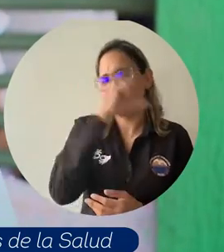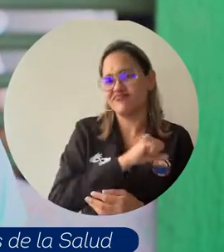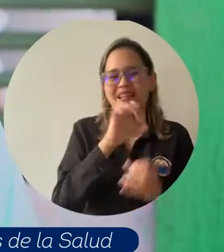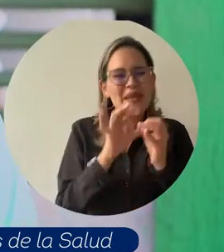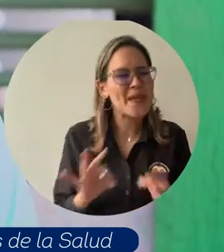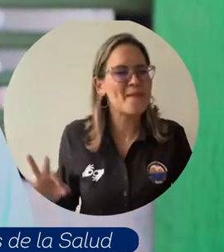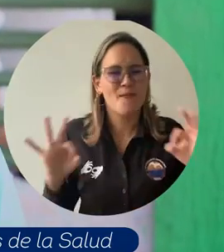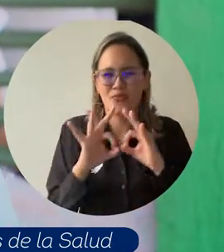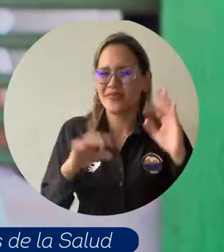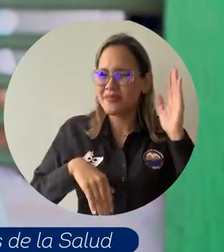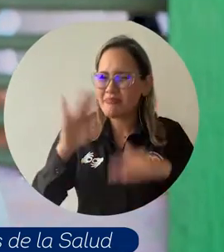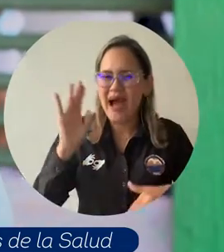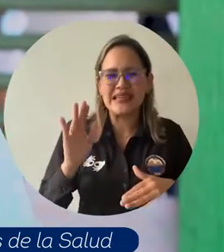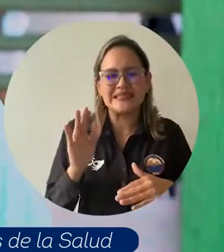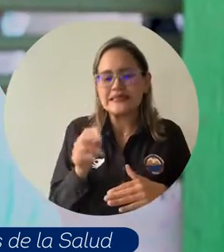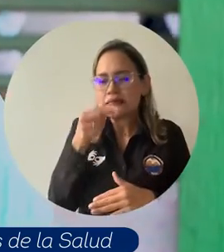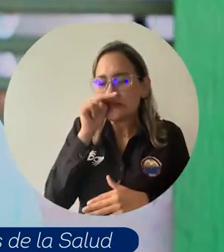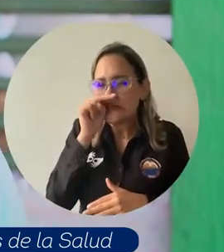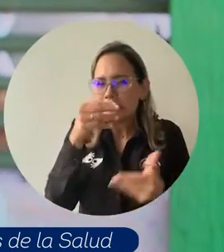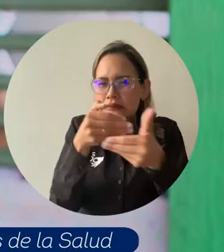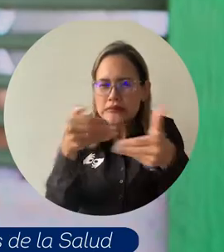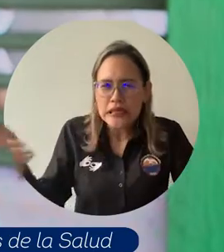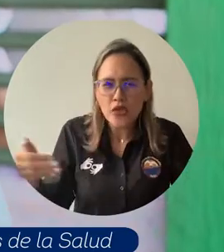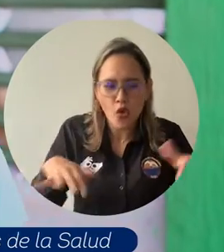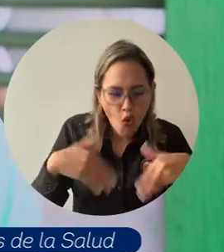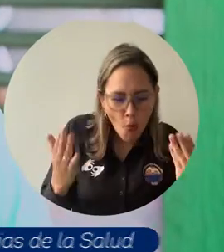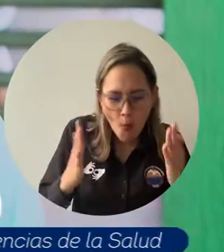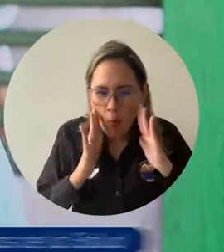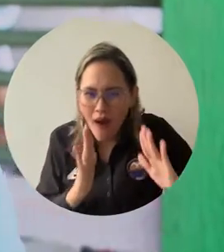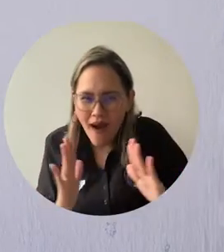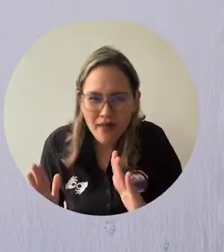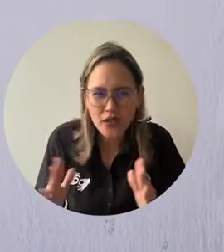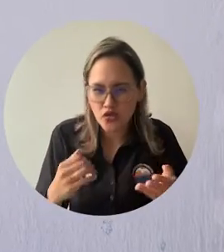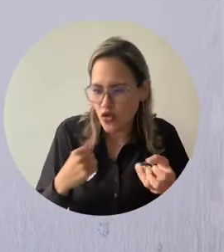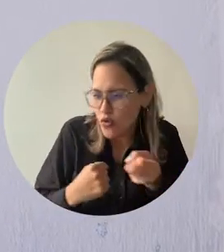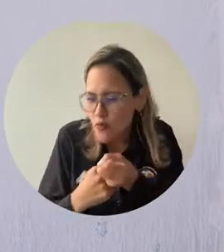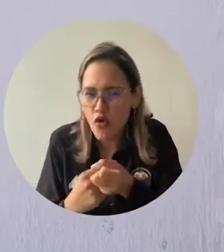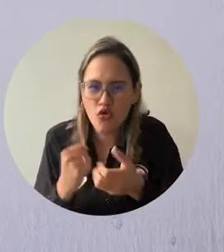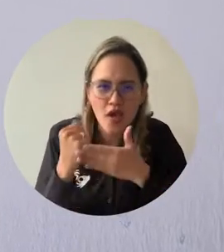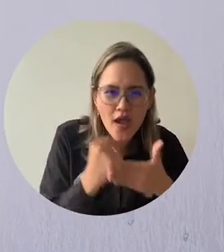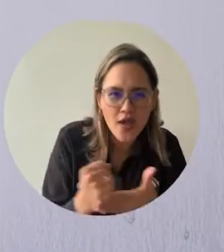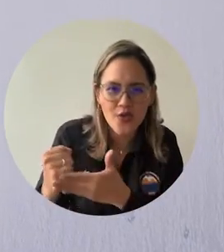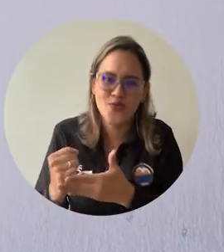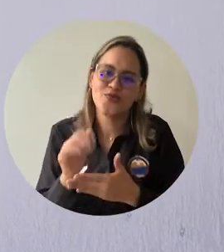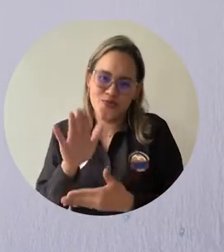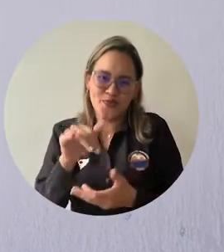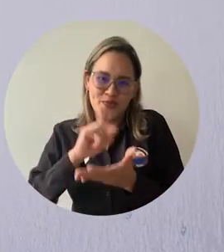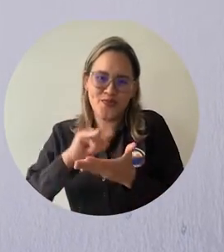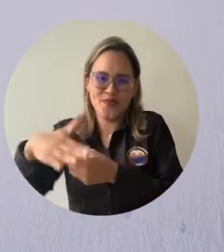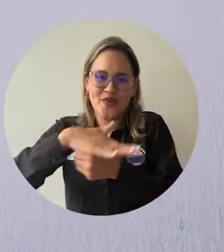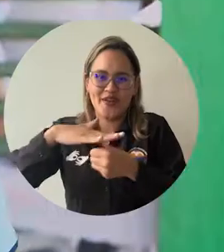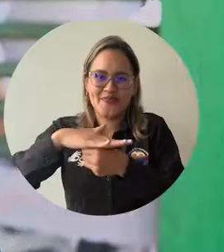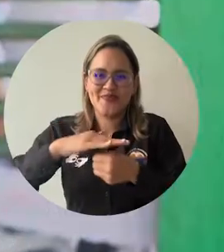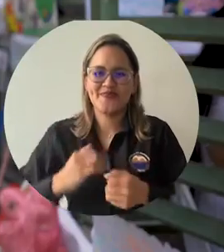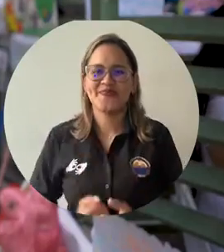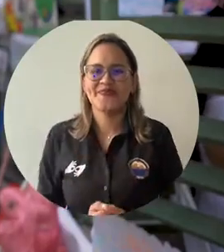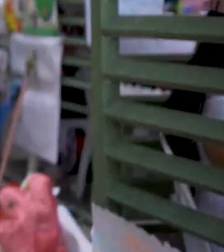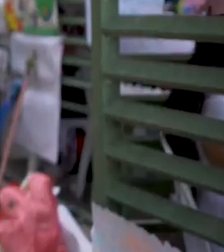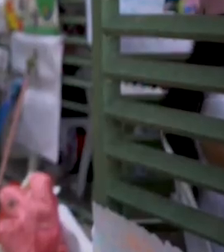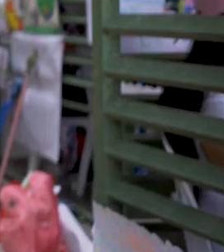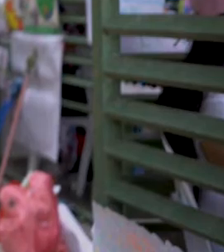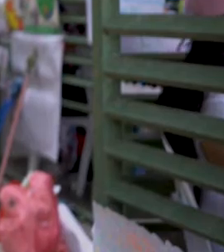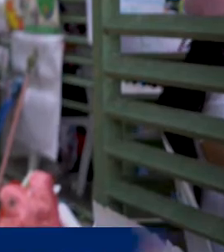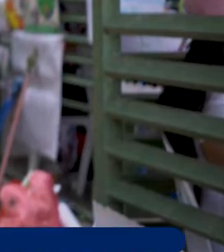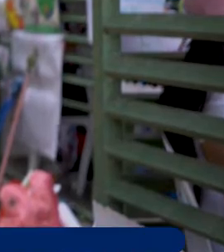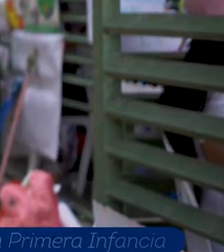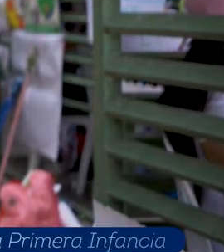nos parece fundamental todo ese proceso que tiene la primera infancia, los niños en esta población de Ciudad Equidad. Ha sido